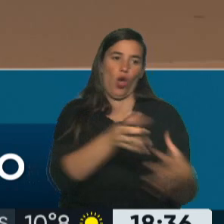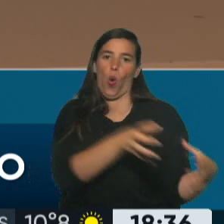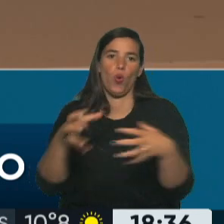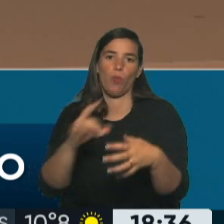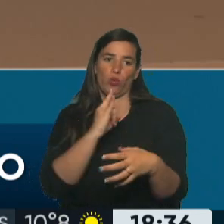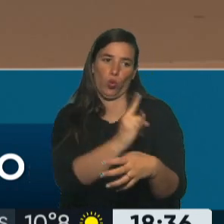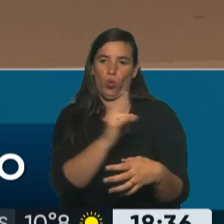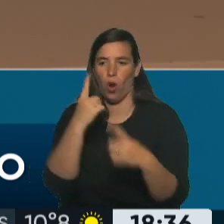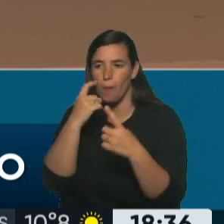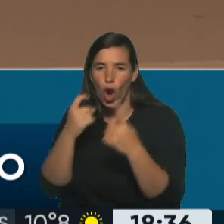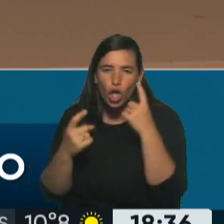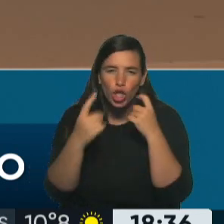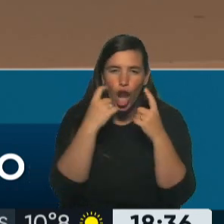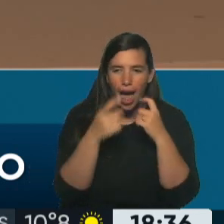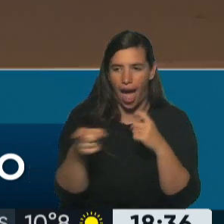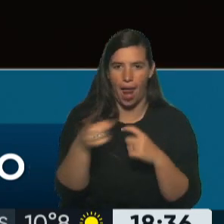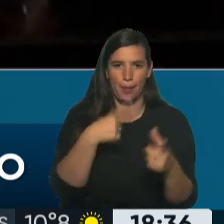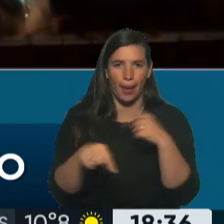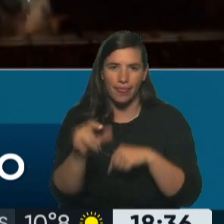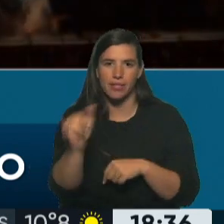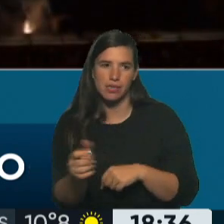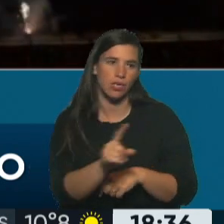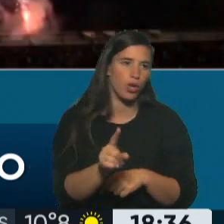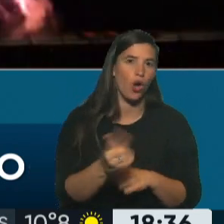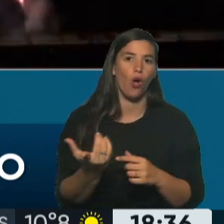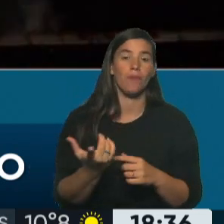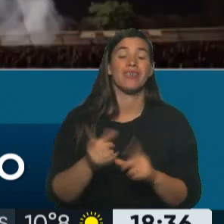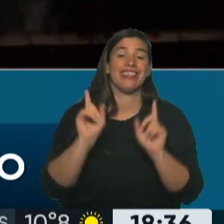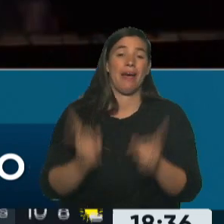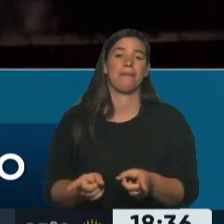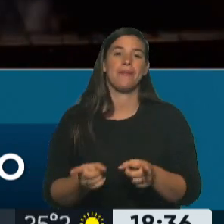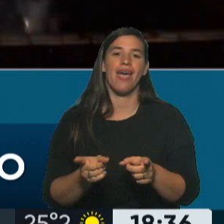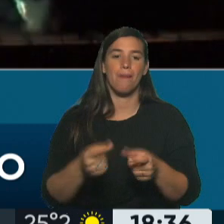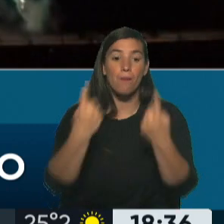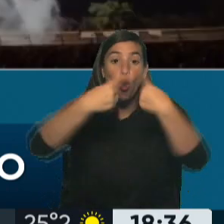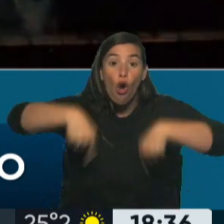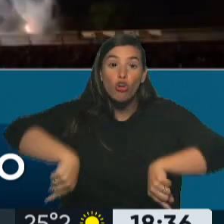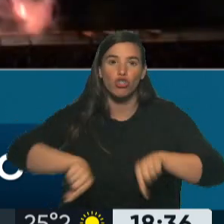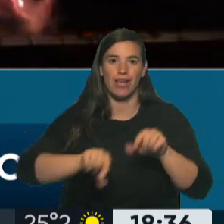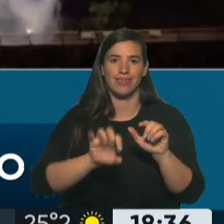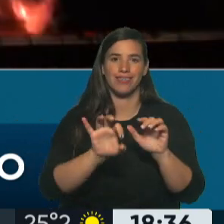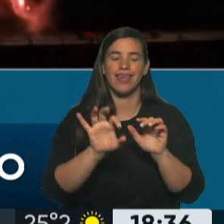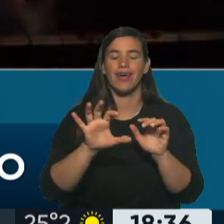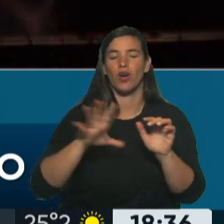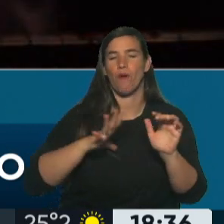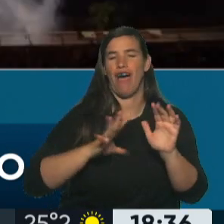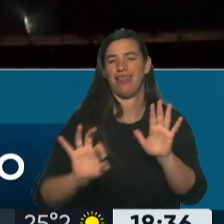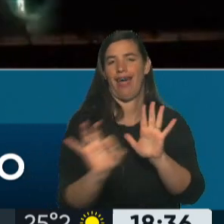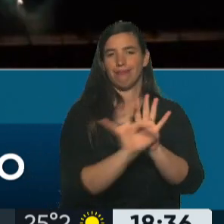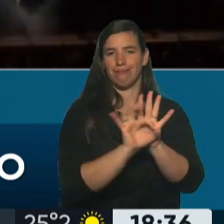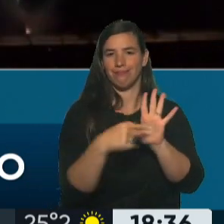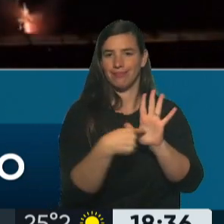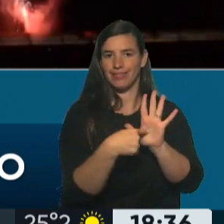También etiquetar qué productos son aptos y qué productos no son aptos. Hay una serie de medidas que todavía faltan regular. Pero